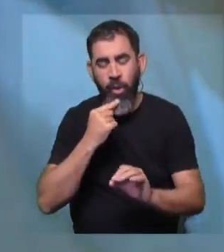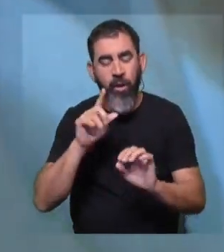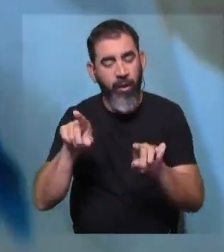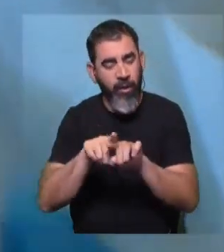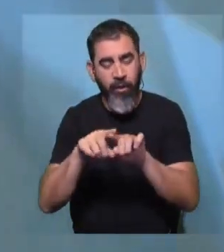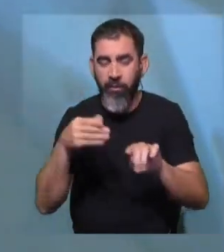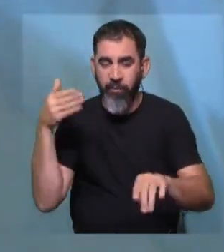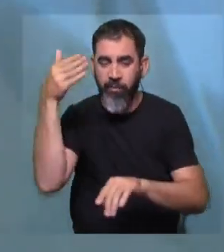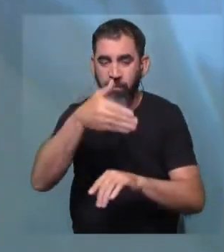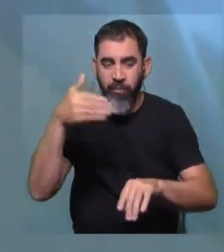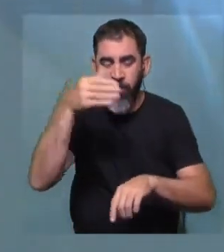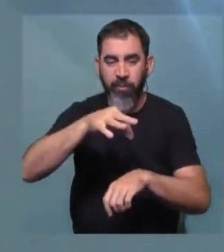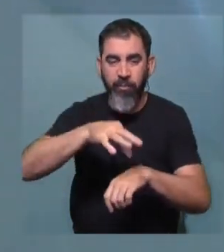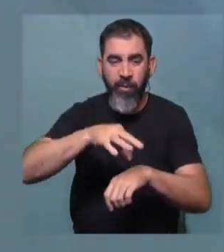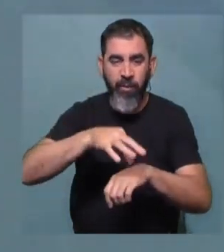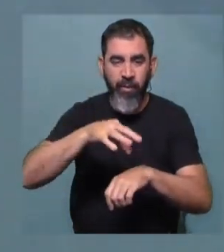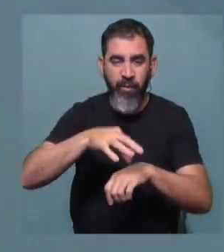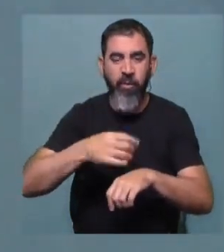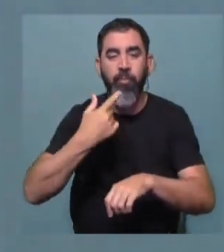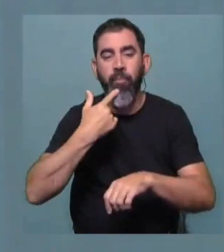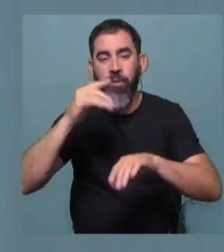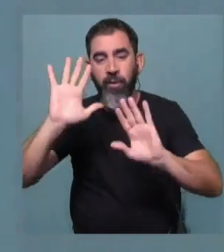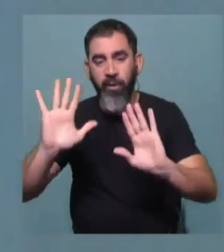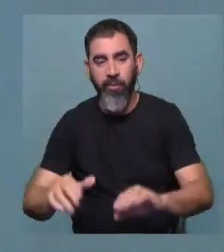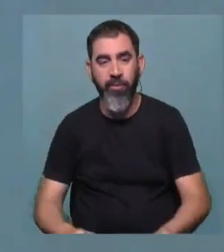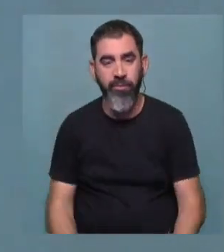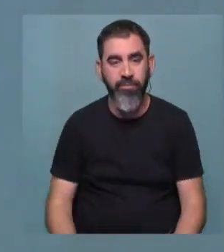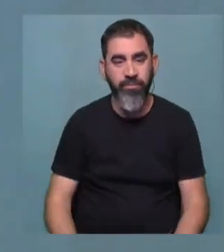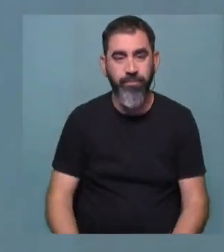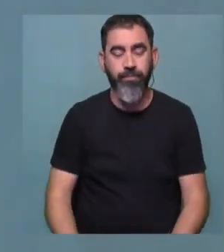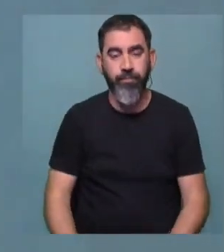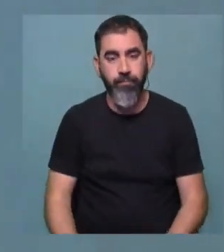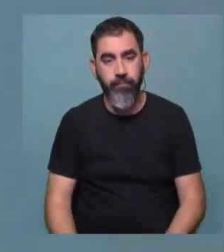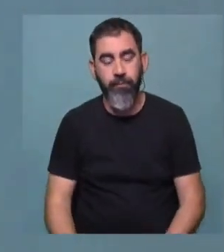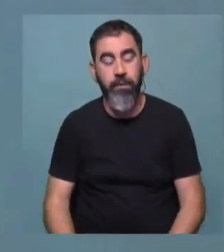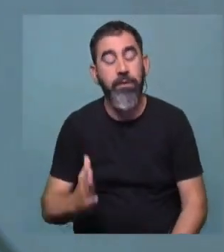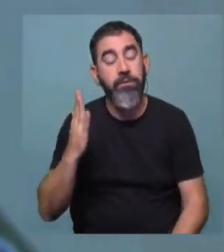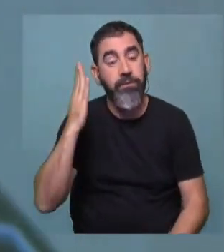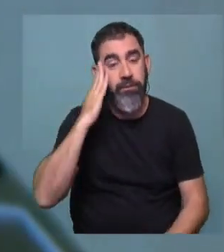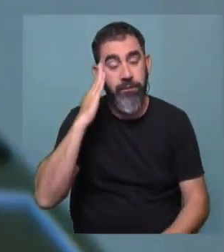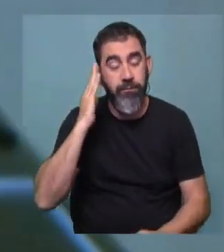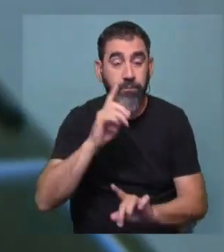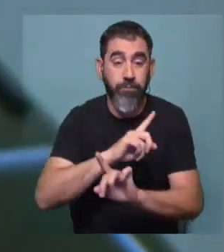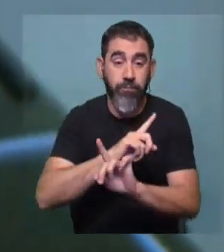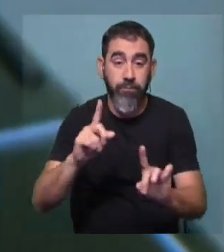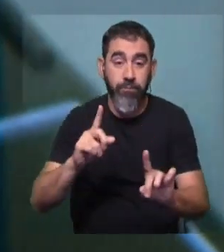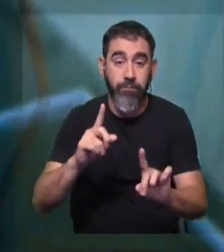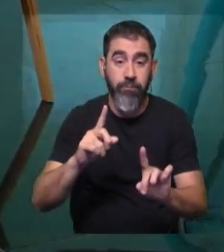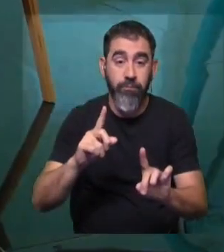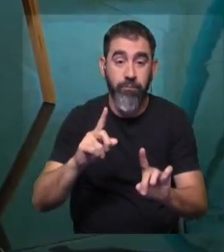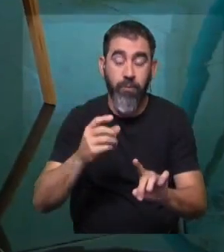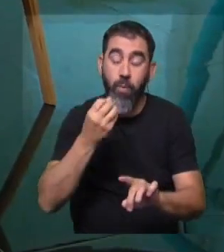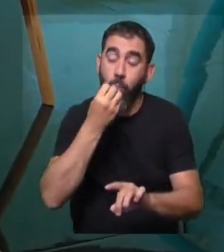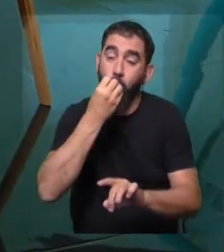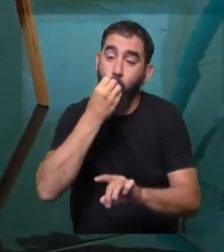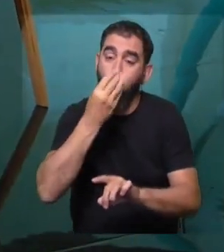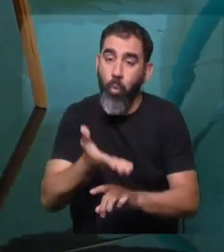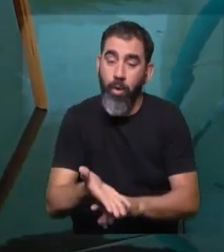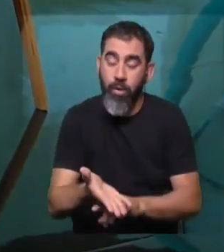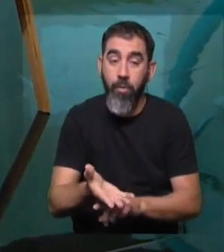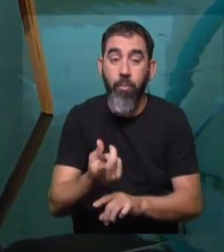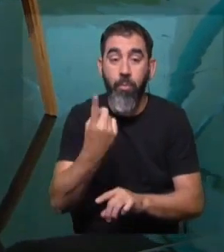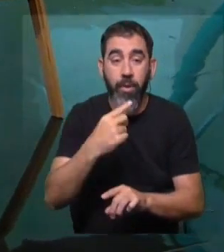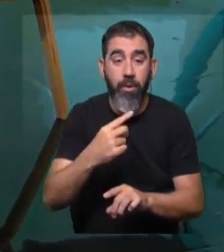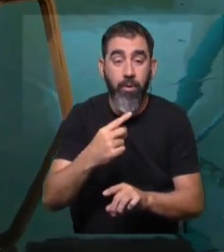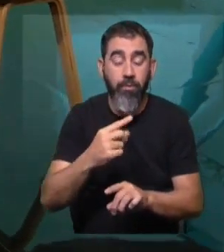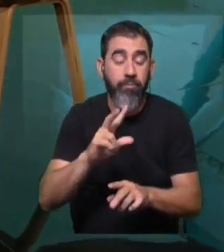rutinariamente, bueno, afrontar este estudio, que sabemos que no es un estudio muy agradable, pero prácticamente